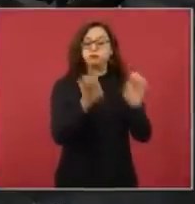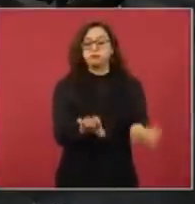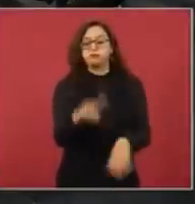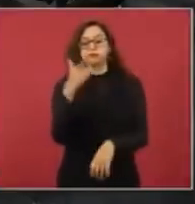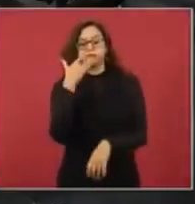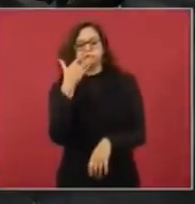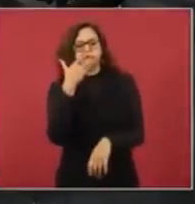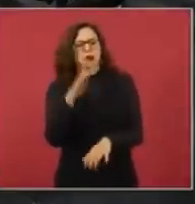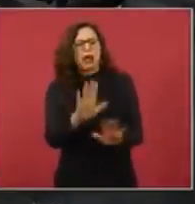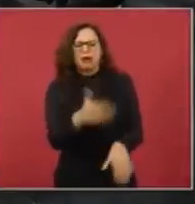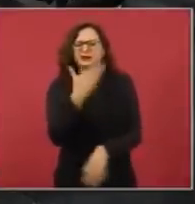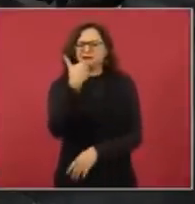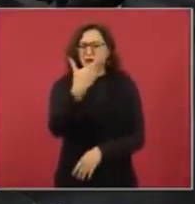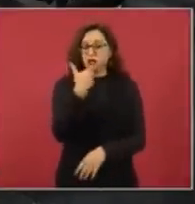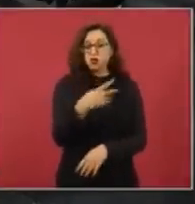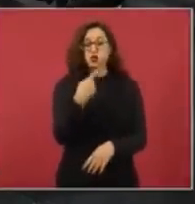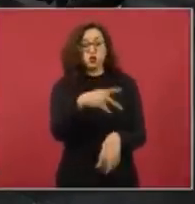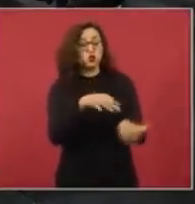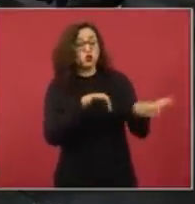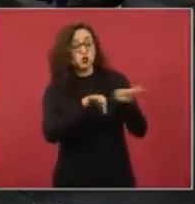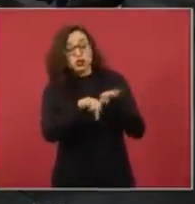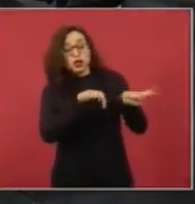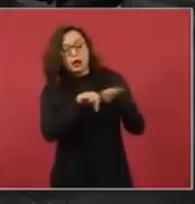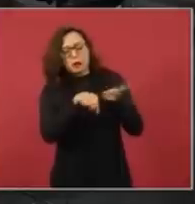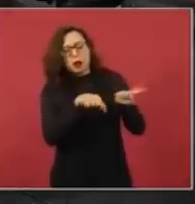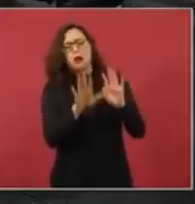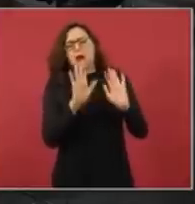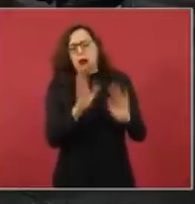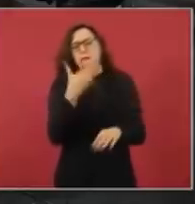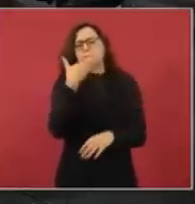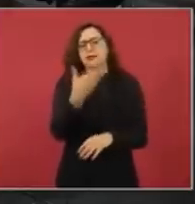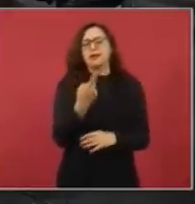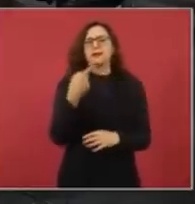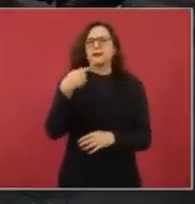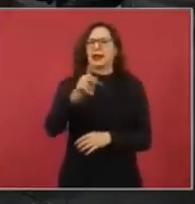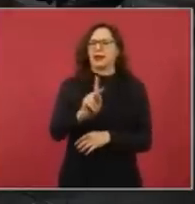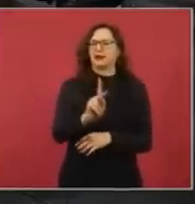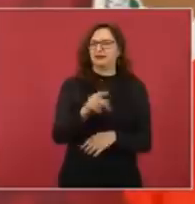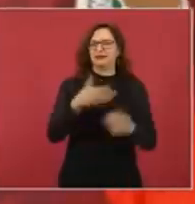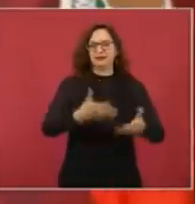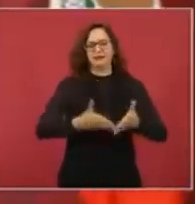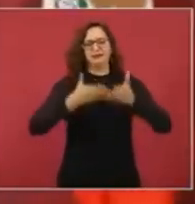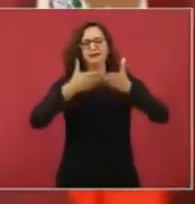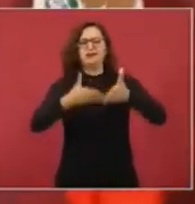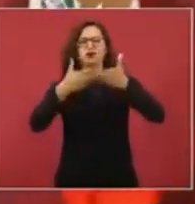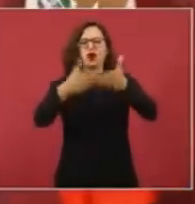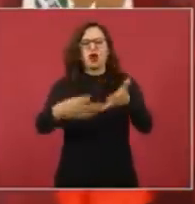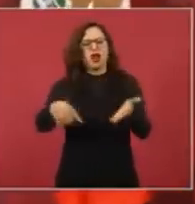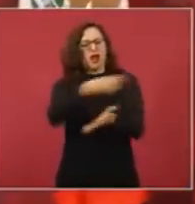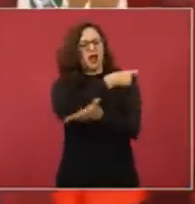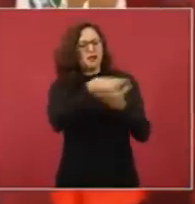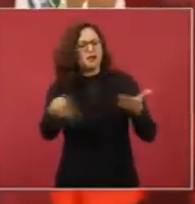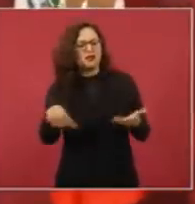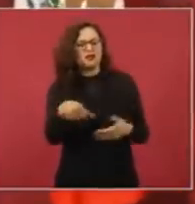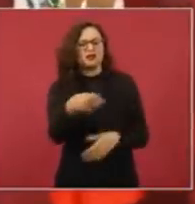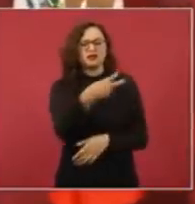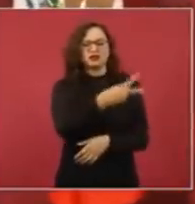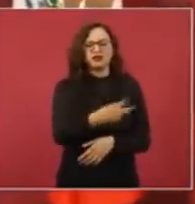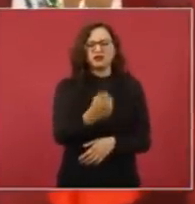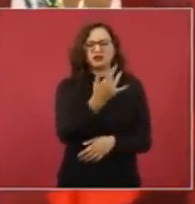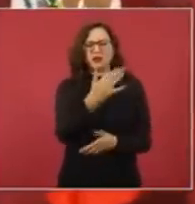pues adelante. Pero 250 millones de dólares, pues, son como 5 mil millones de pesos.